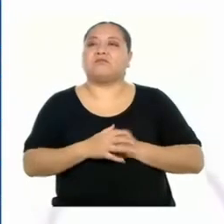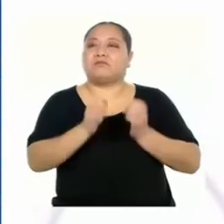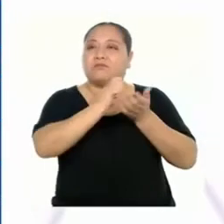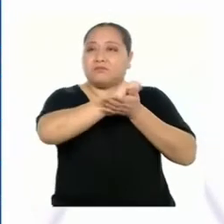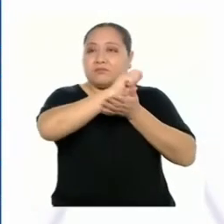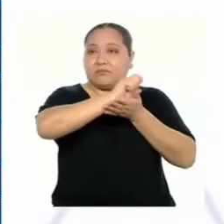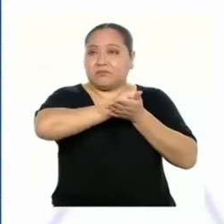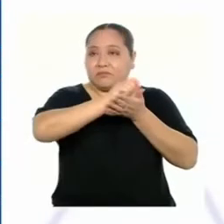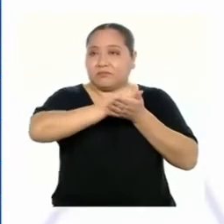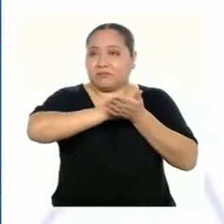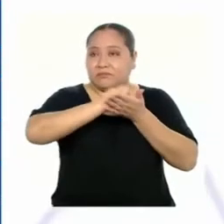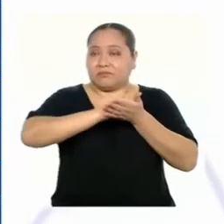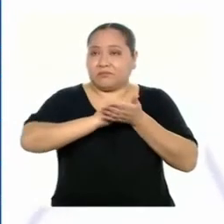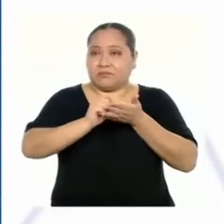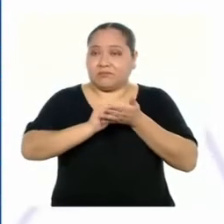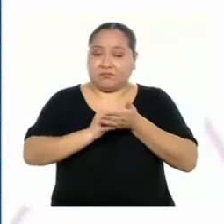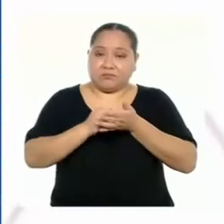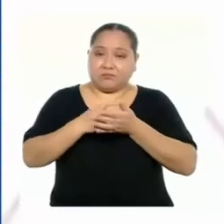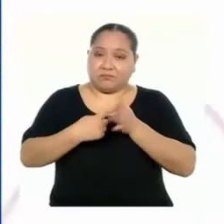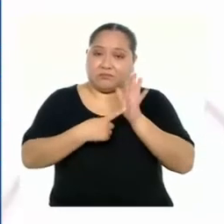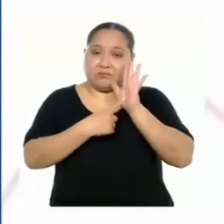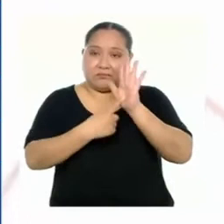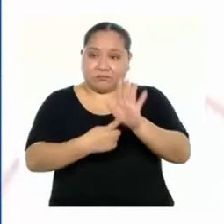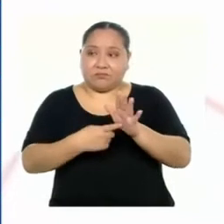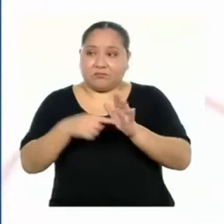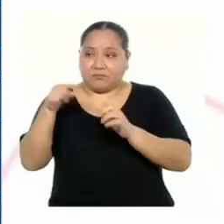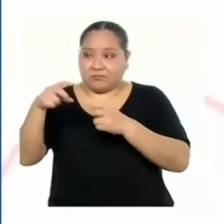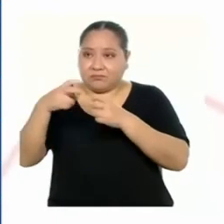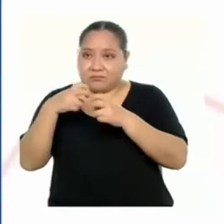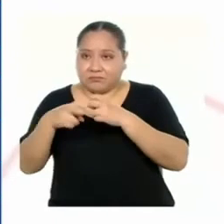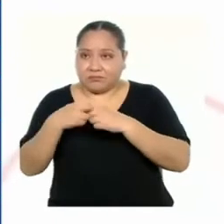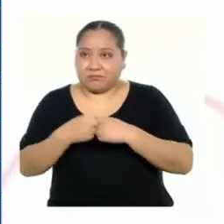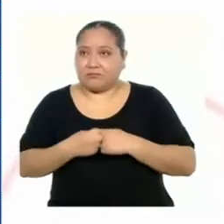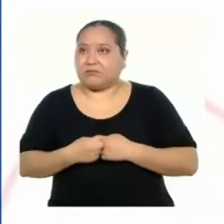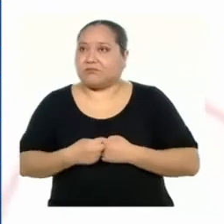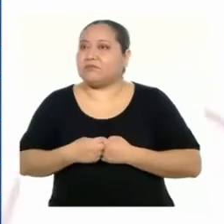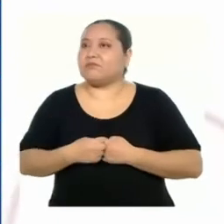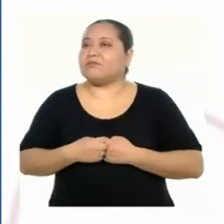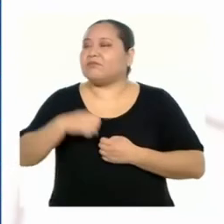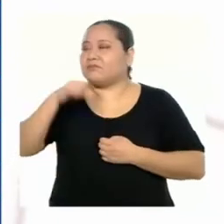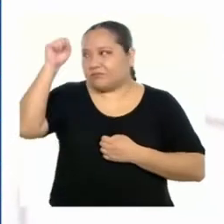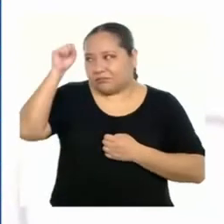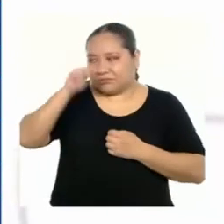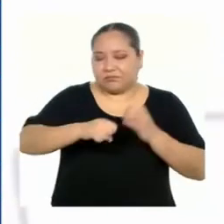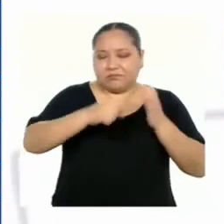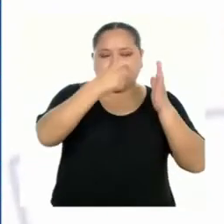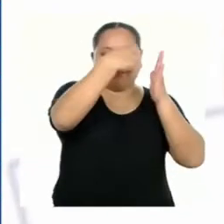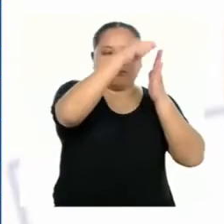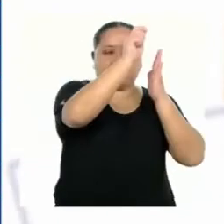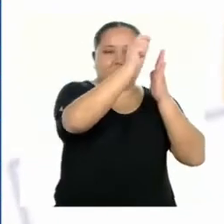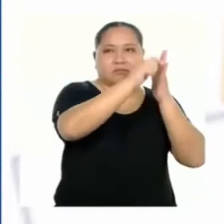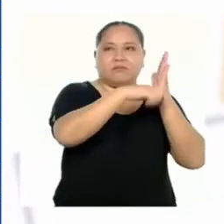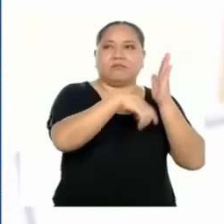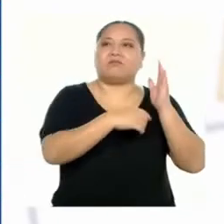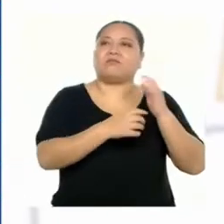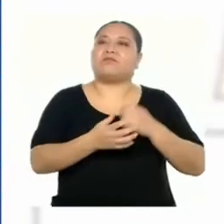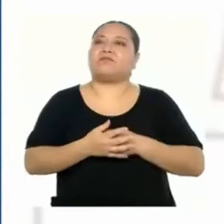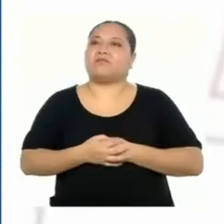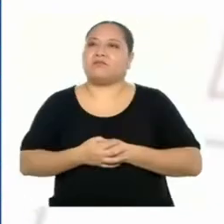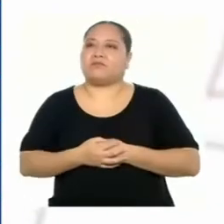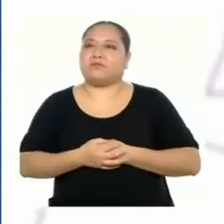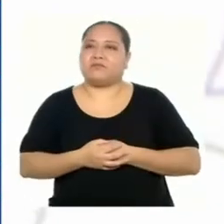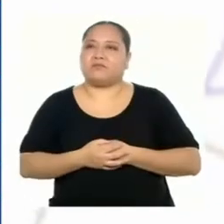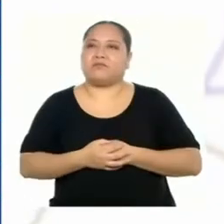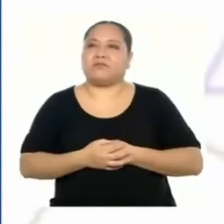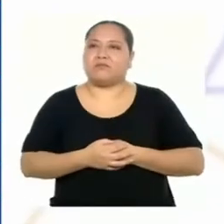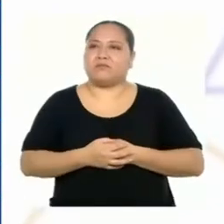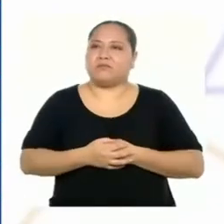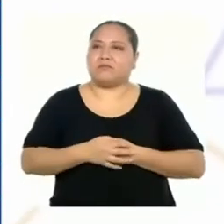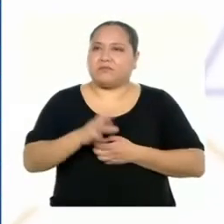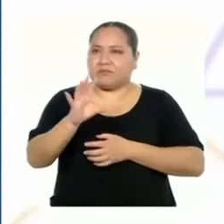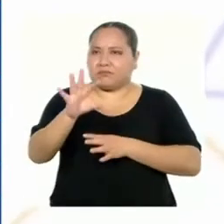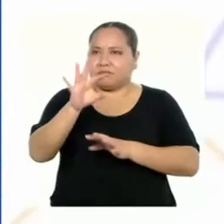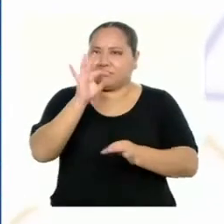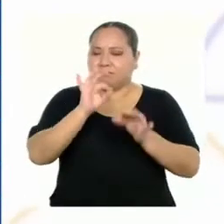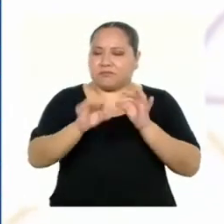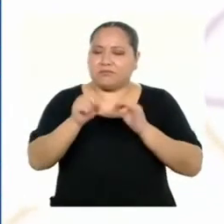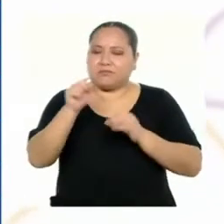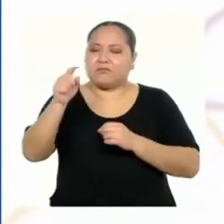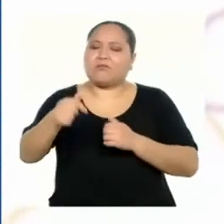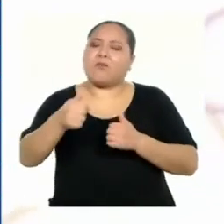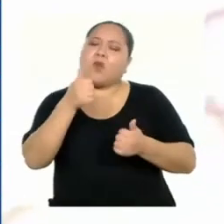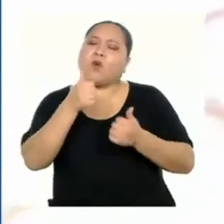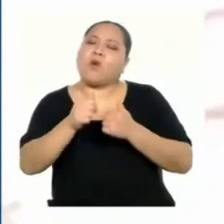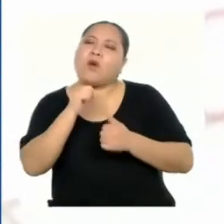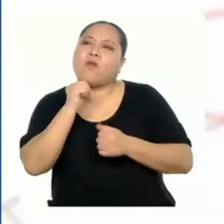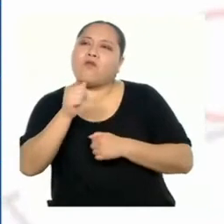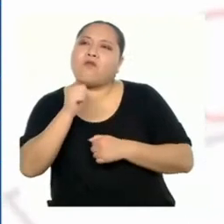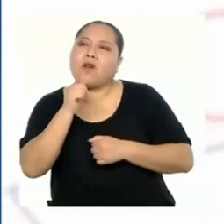¿Escribimos los datos que nos presenta la situación? Mmm, sí. Le pondré un check. ¿Determinamos la